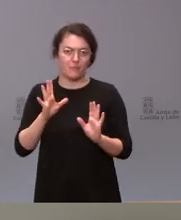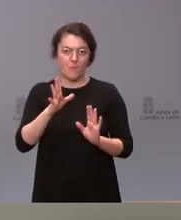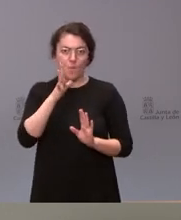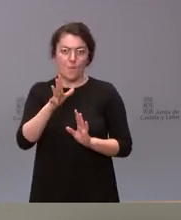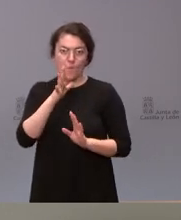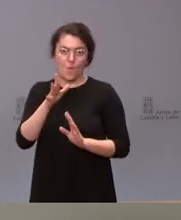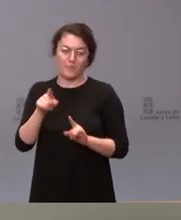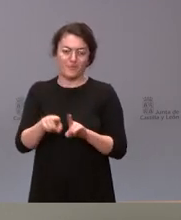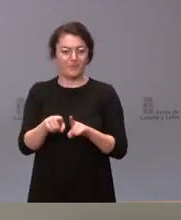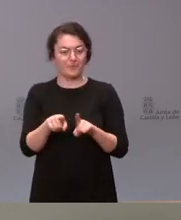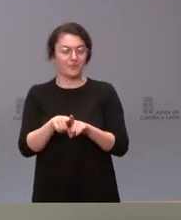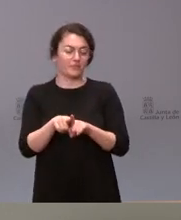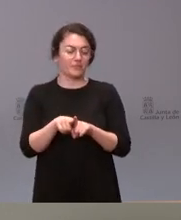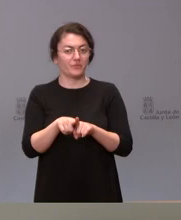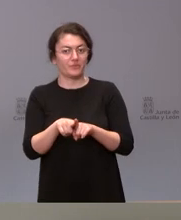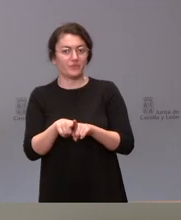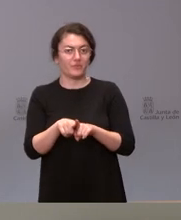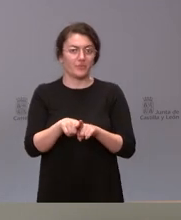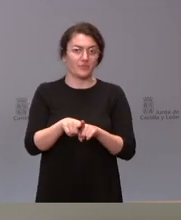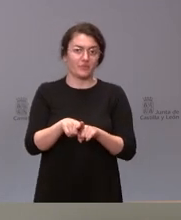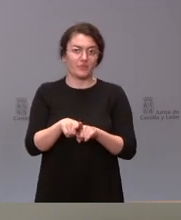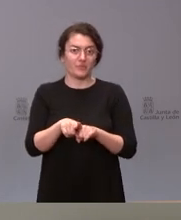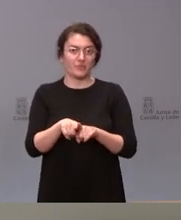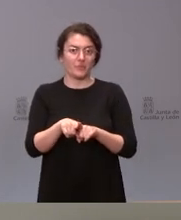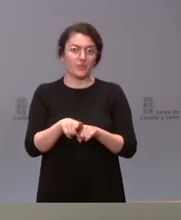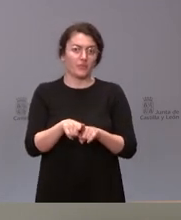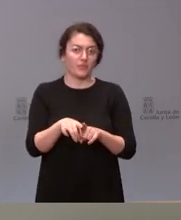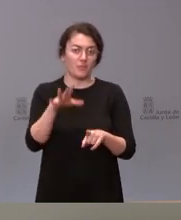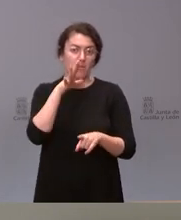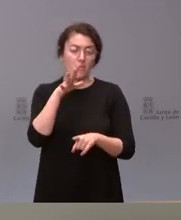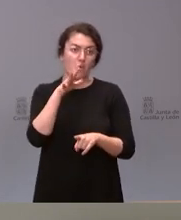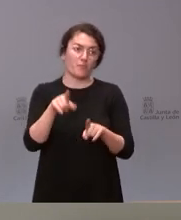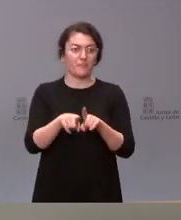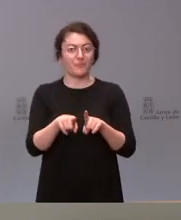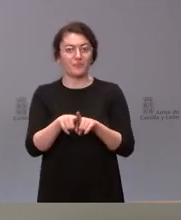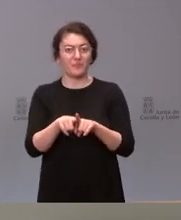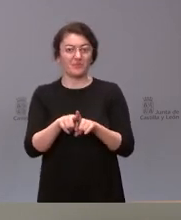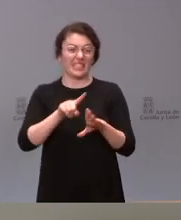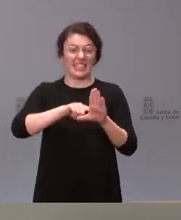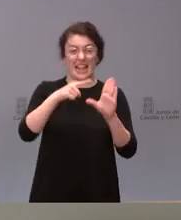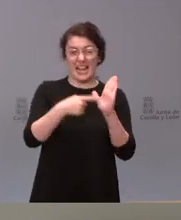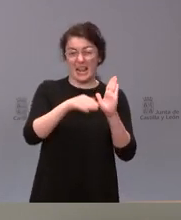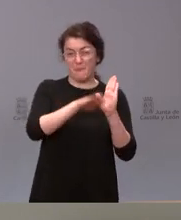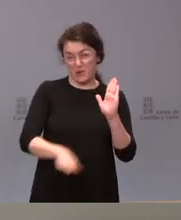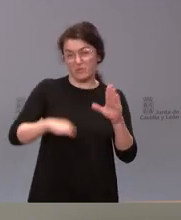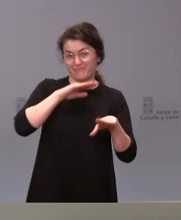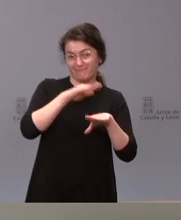está sometido lógicamente también al procedimiento bueno pues de la ley del menor y todo lo que es